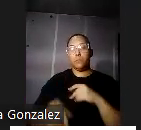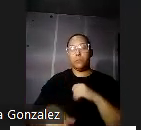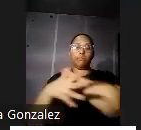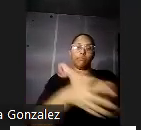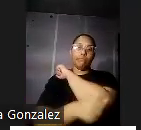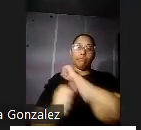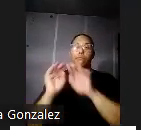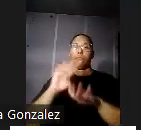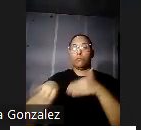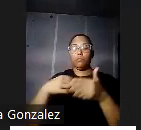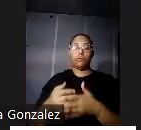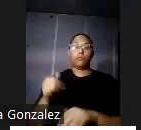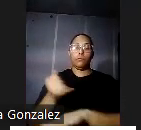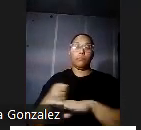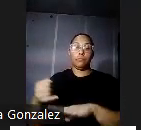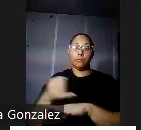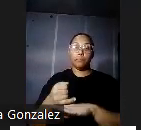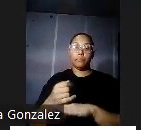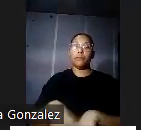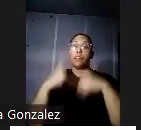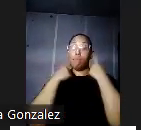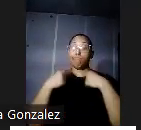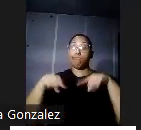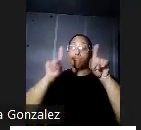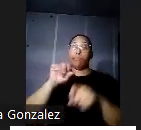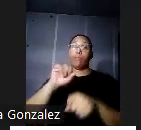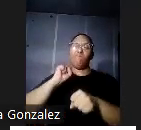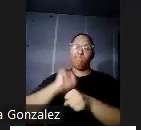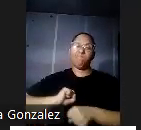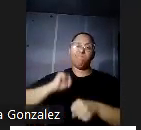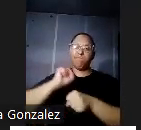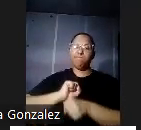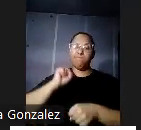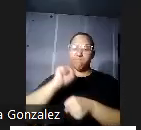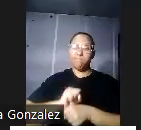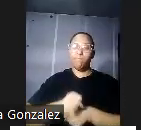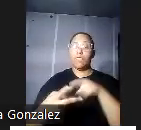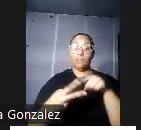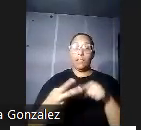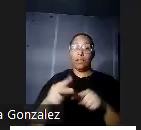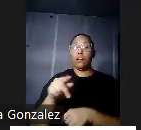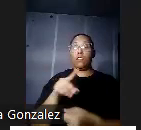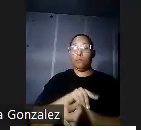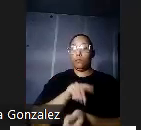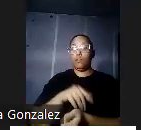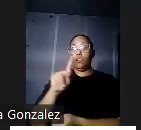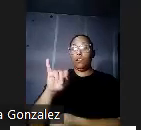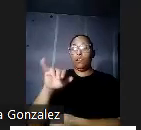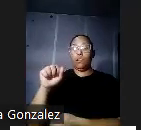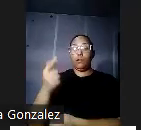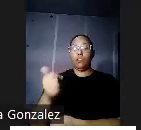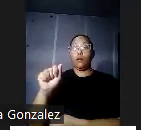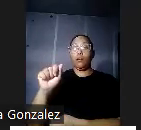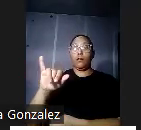finalmente se reconoció el arduo trabajo de los doctores Ashford y King y en 1904 el gobierno de Puerto